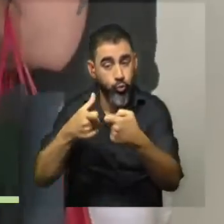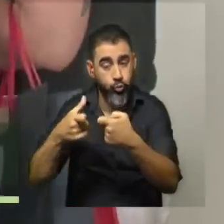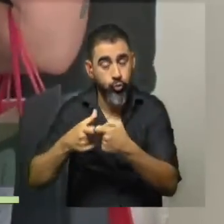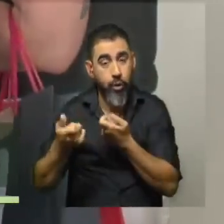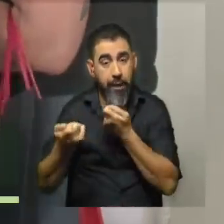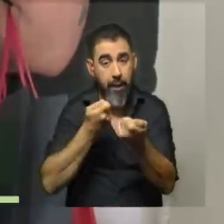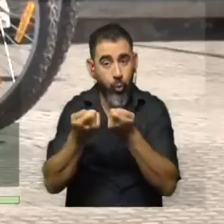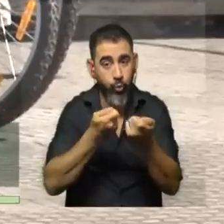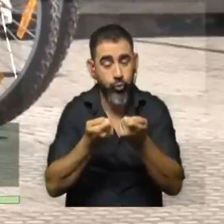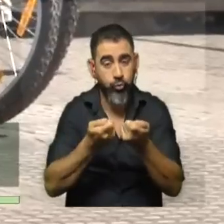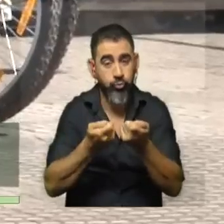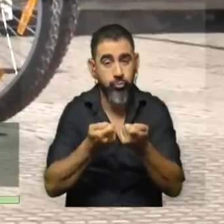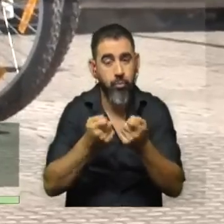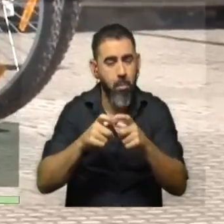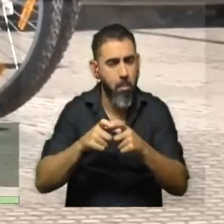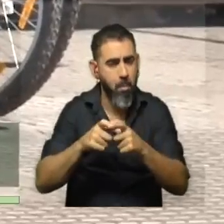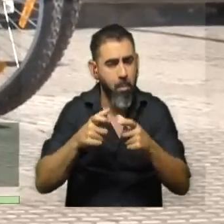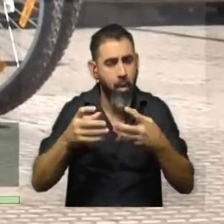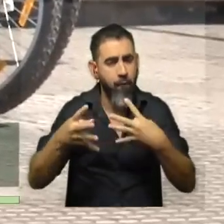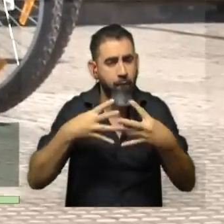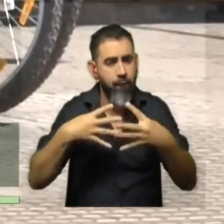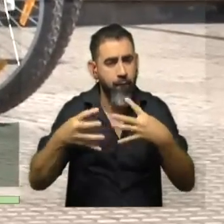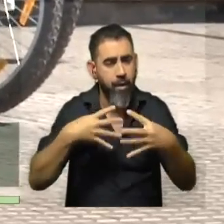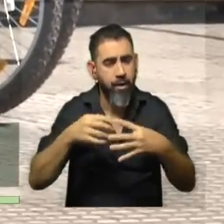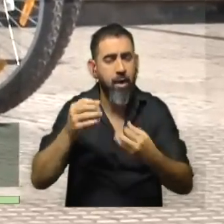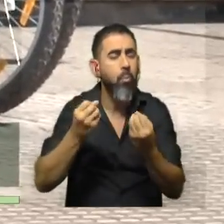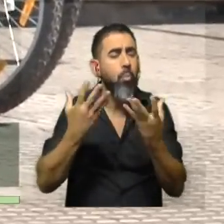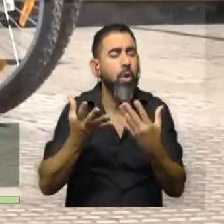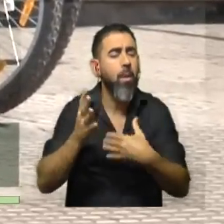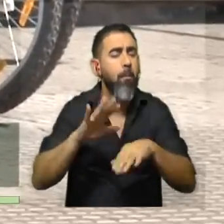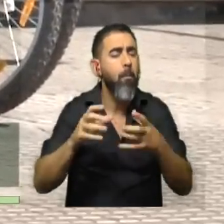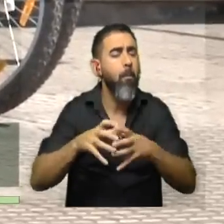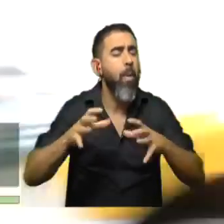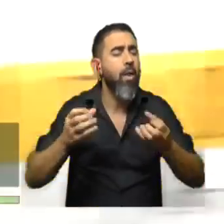comerciantes. Ha crecido la feria en este último periodo, ¿a qué se debe eso?